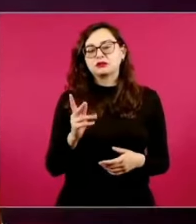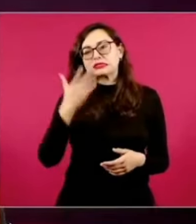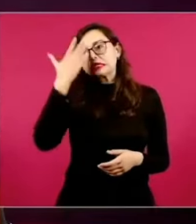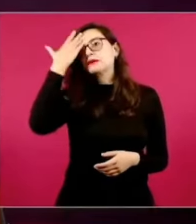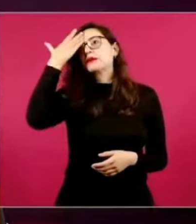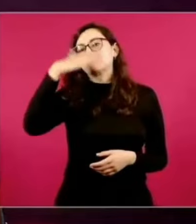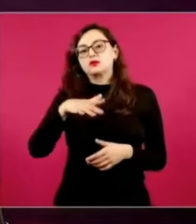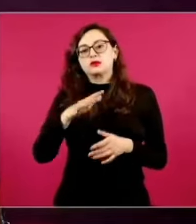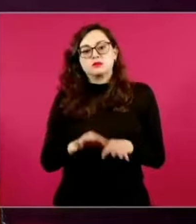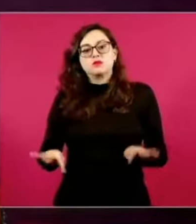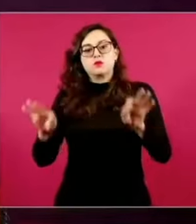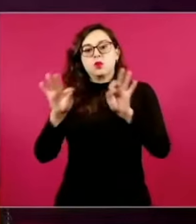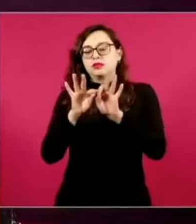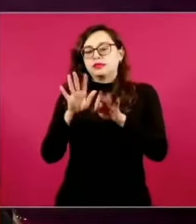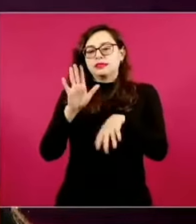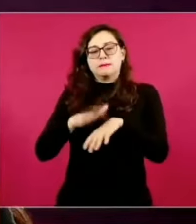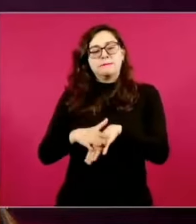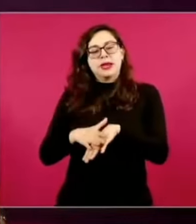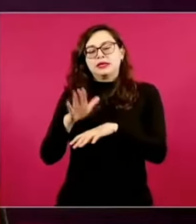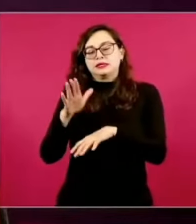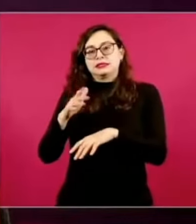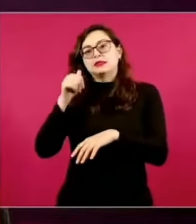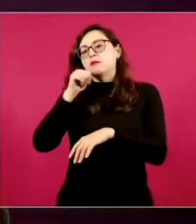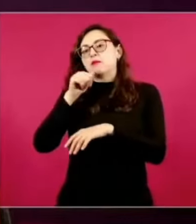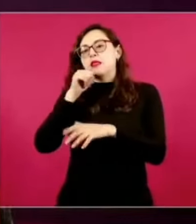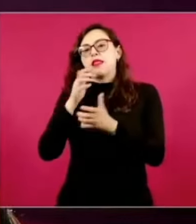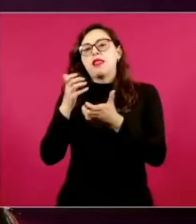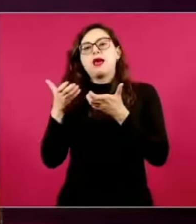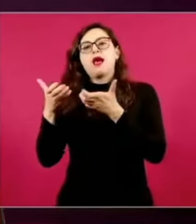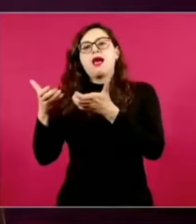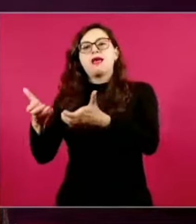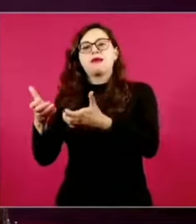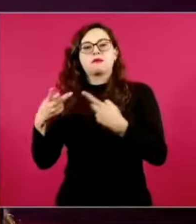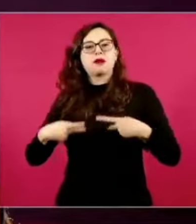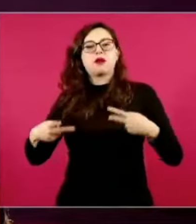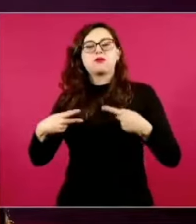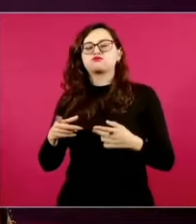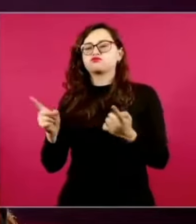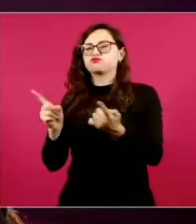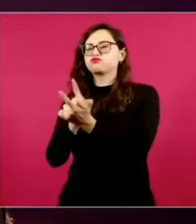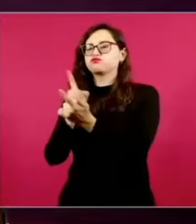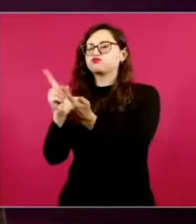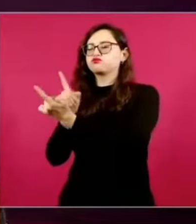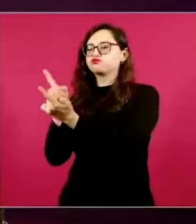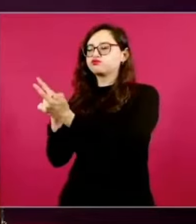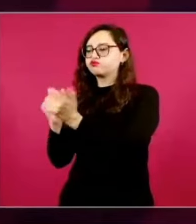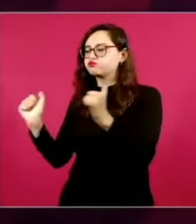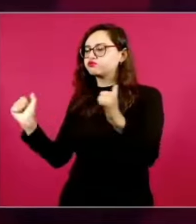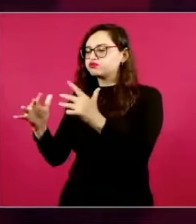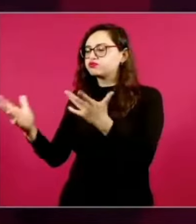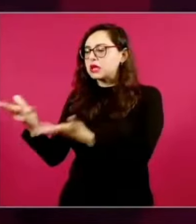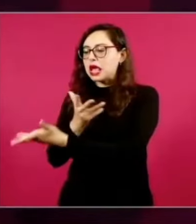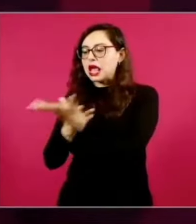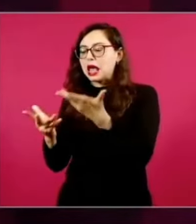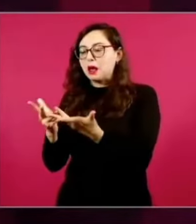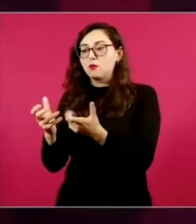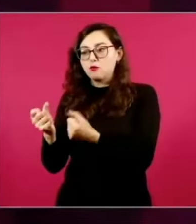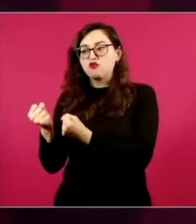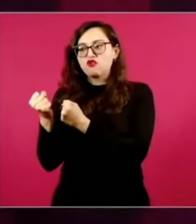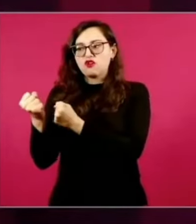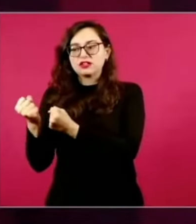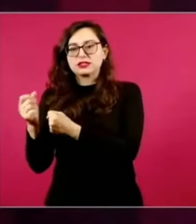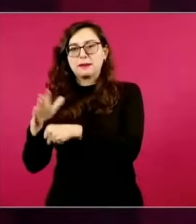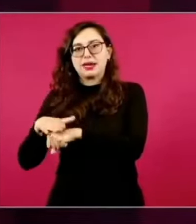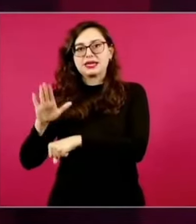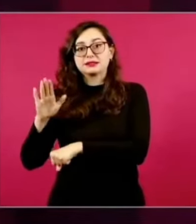el lugar de encuentro y el lugar de encauce de ese poder popular, pero sí las redes